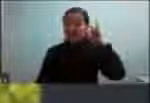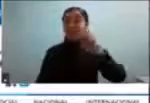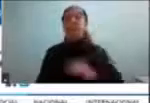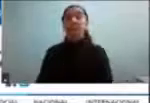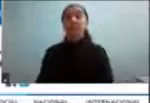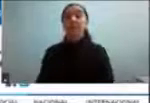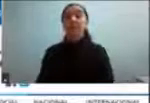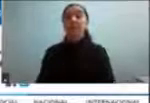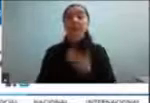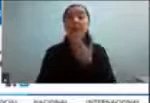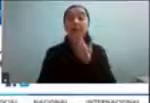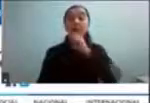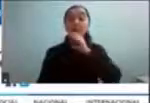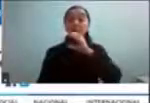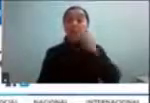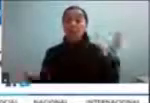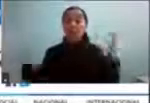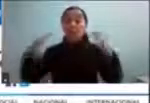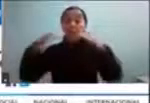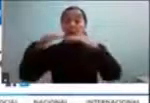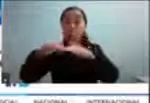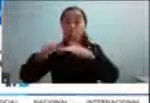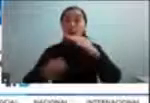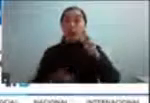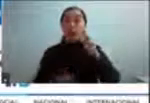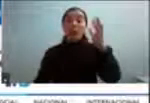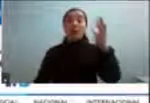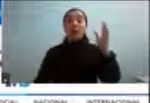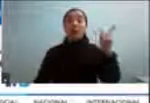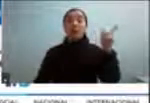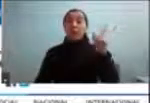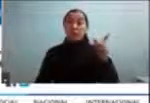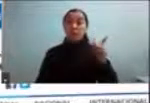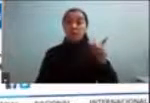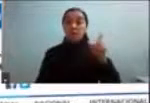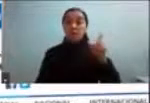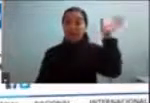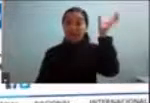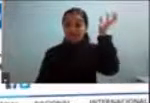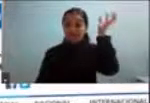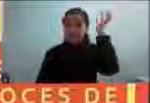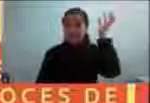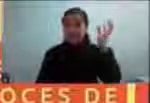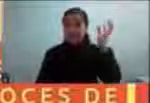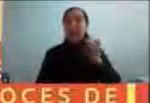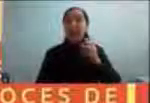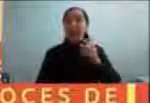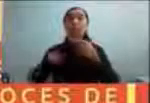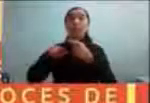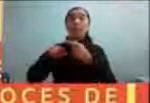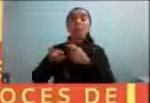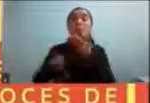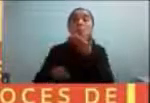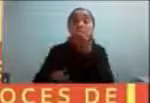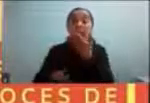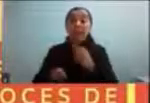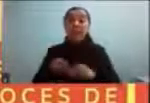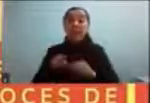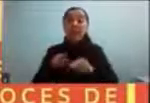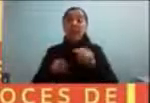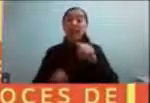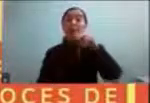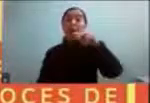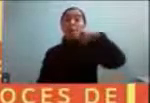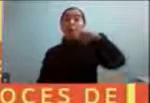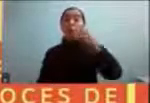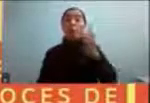Concepción en La Serena Punta Arenas Puerto Varas hace poco estuvo Karina en Isla de